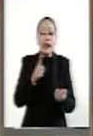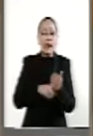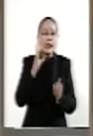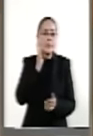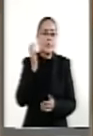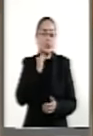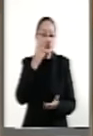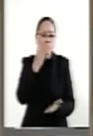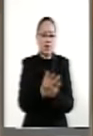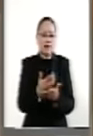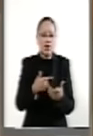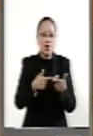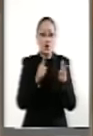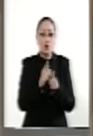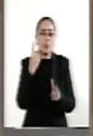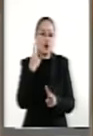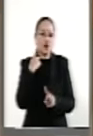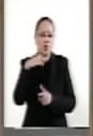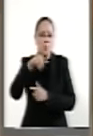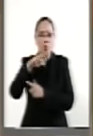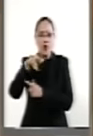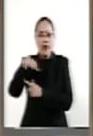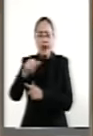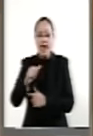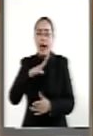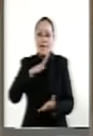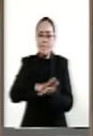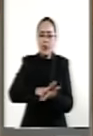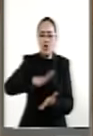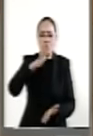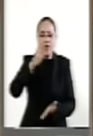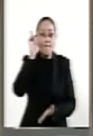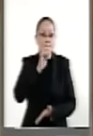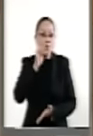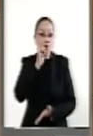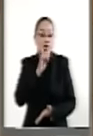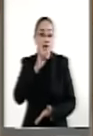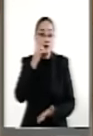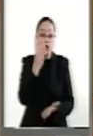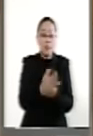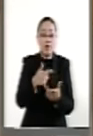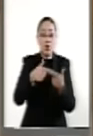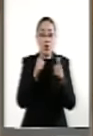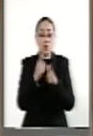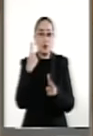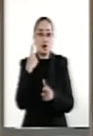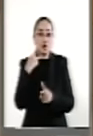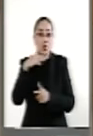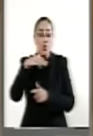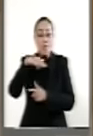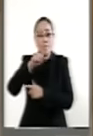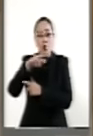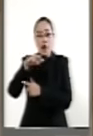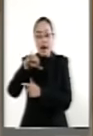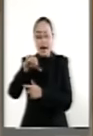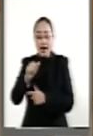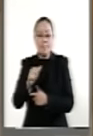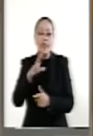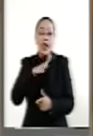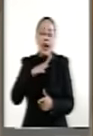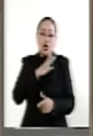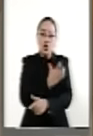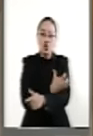Morena tiene mayoría de mujeres y solo Morena tiene una mujer coordinadora de fracción.